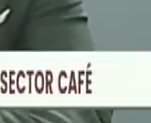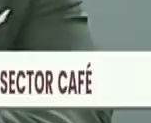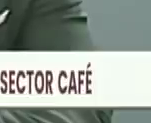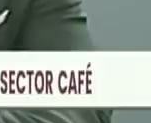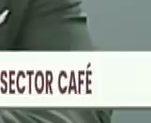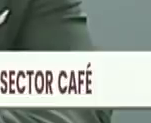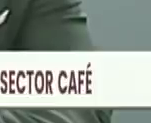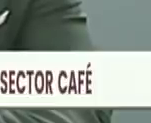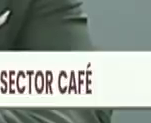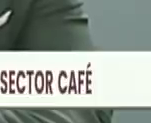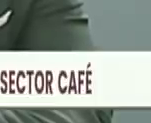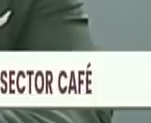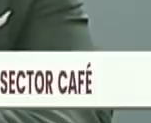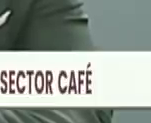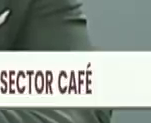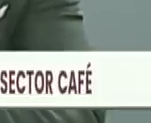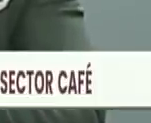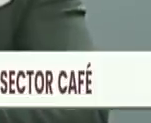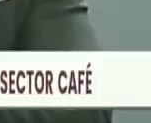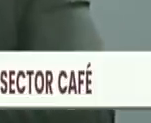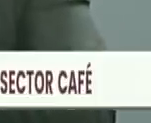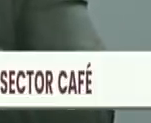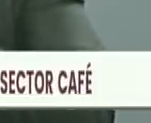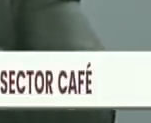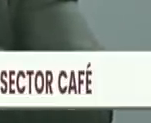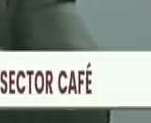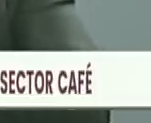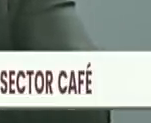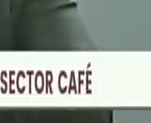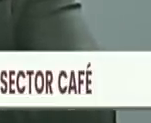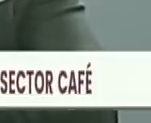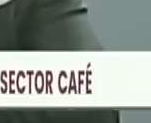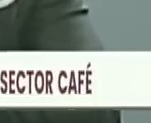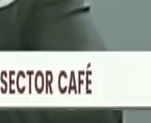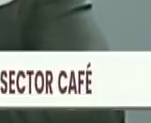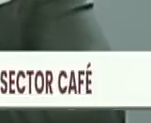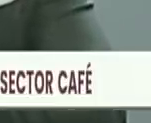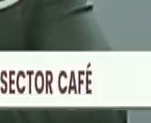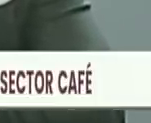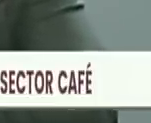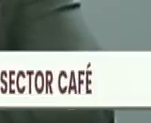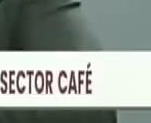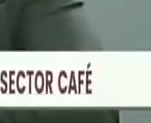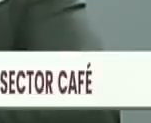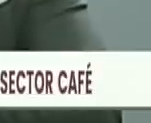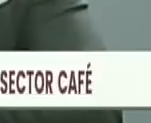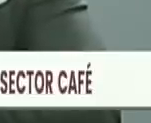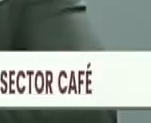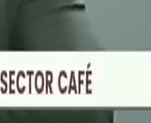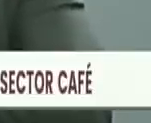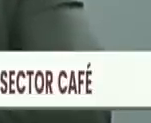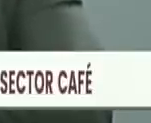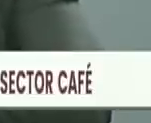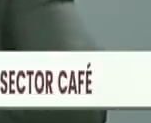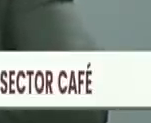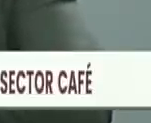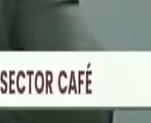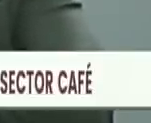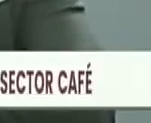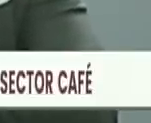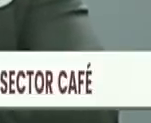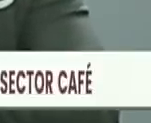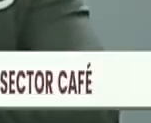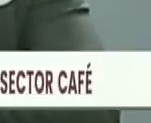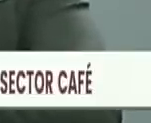este rubro es bastante interesante porque es un rubro que nos permite identificar que lo que es un producto terminado para los